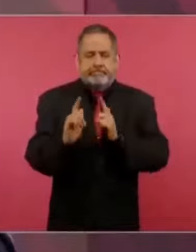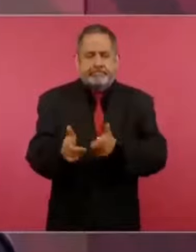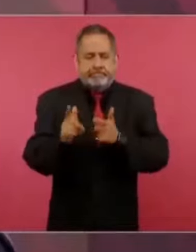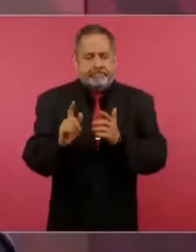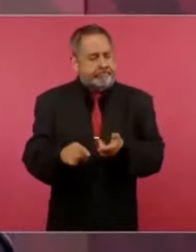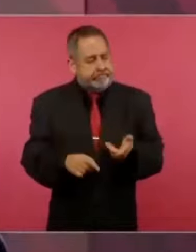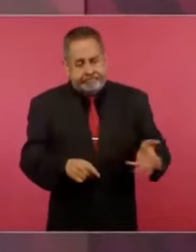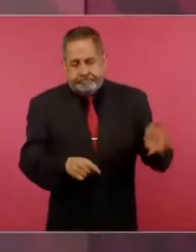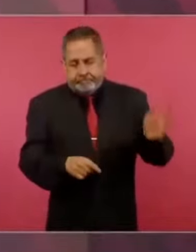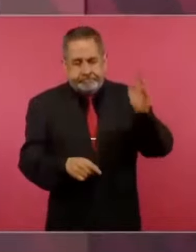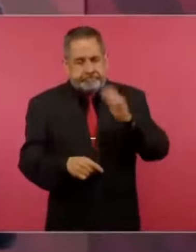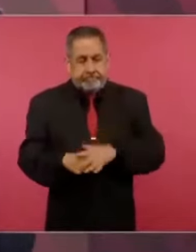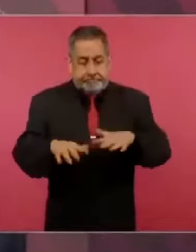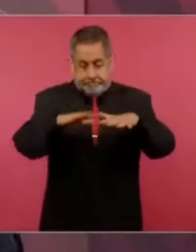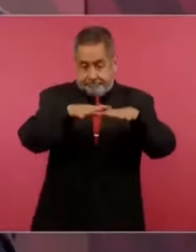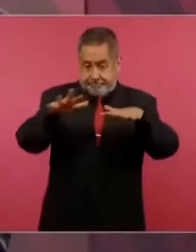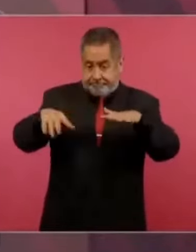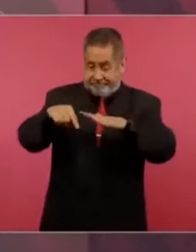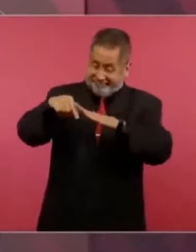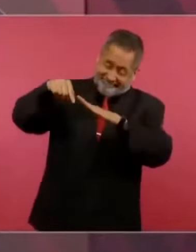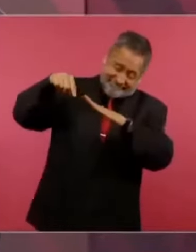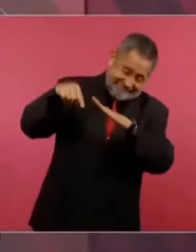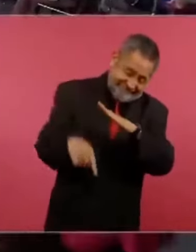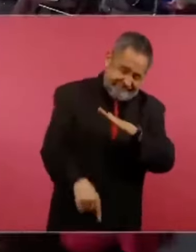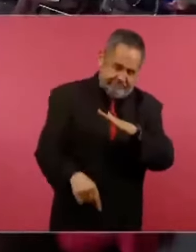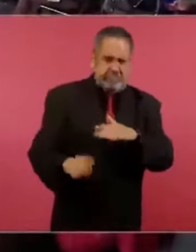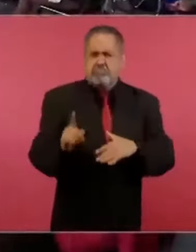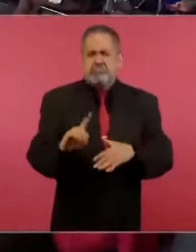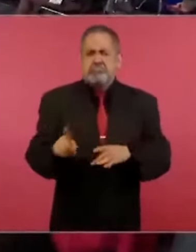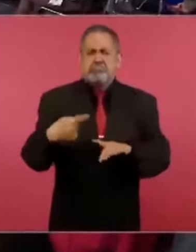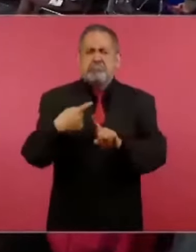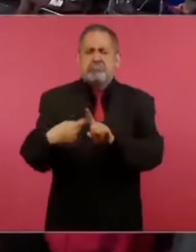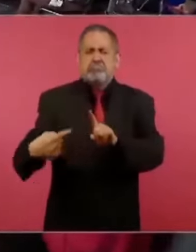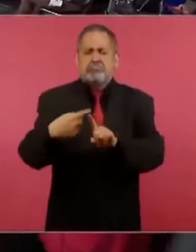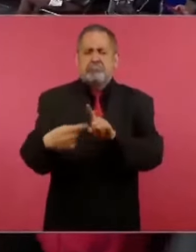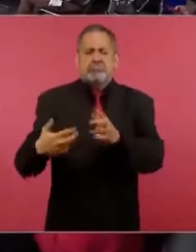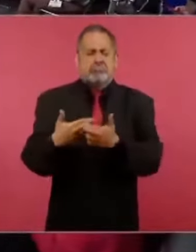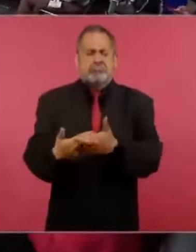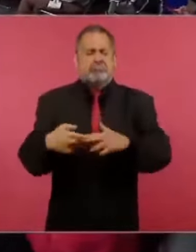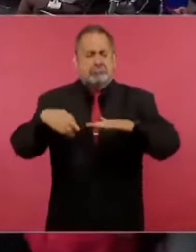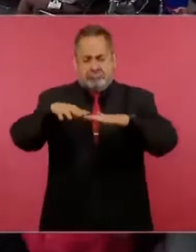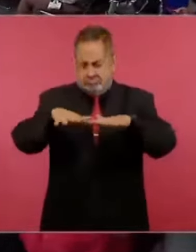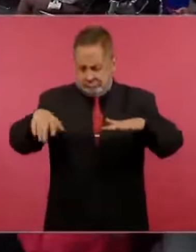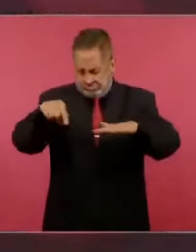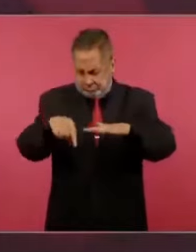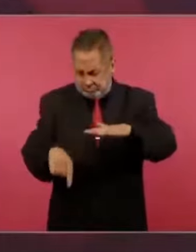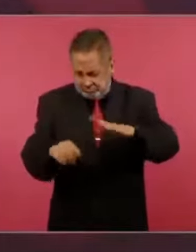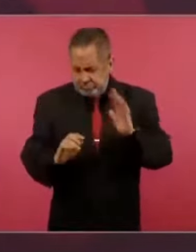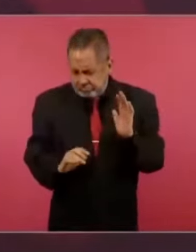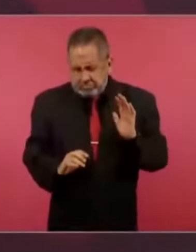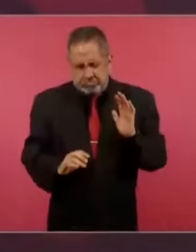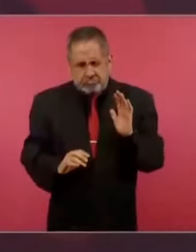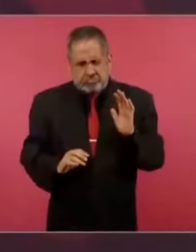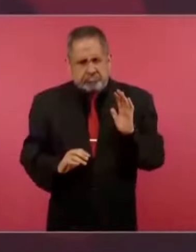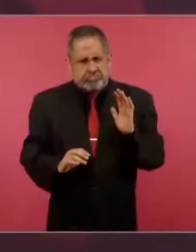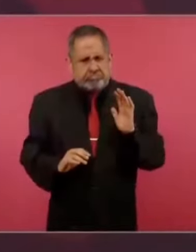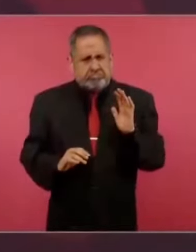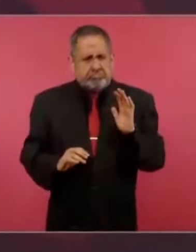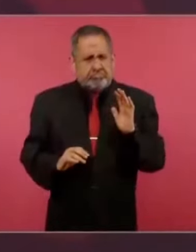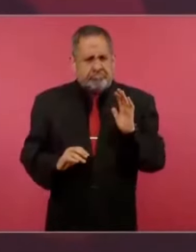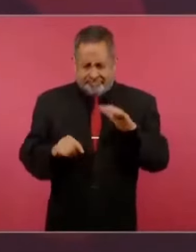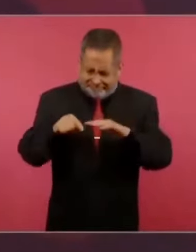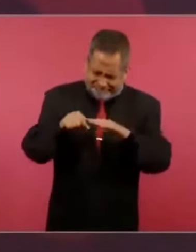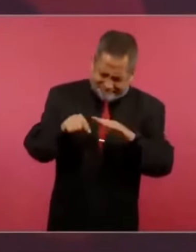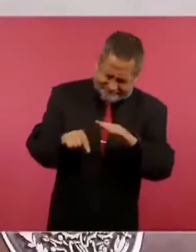profundas, no mucho por cierto, y cuesta demasiado